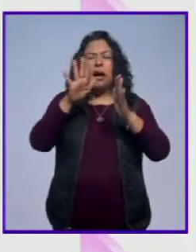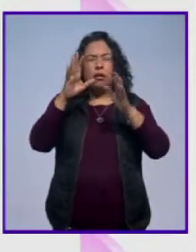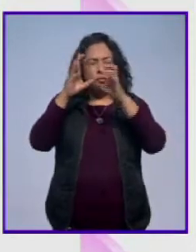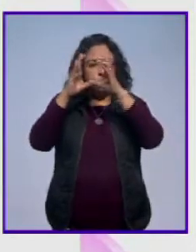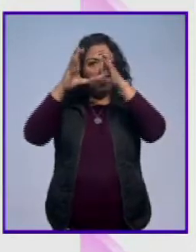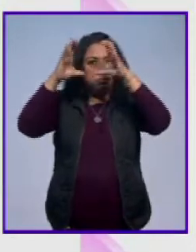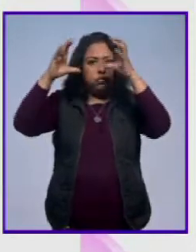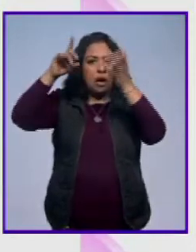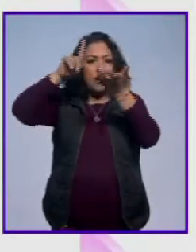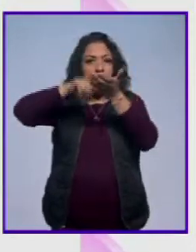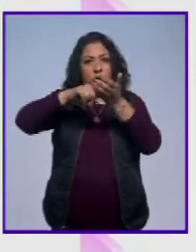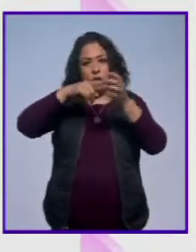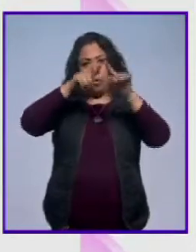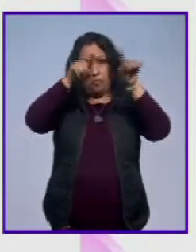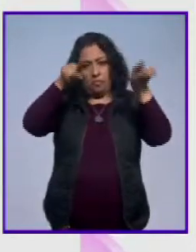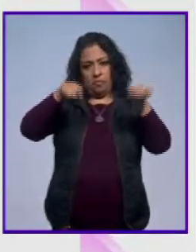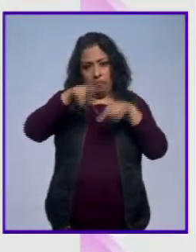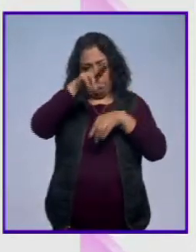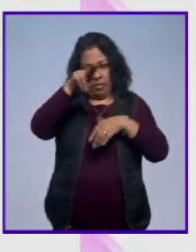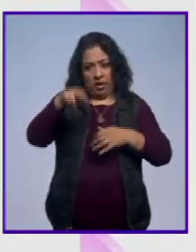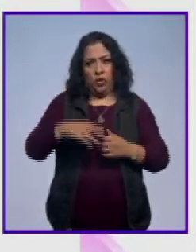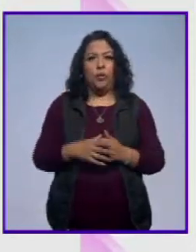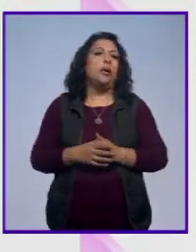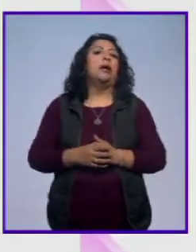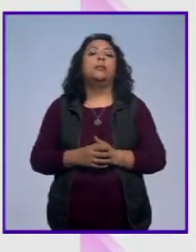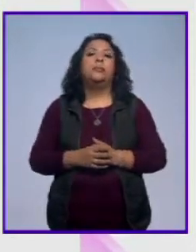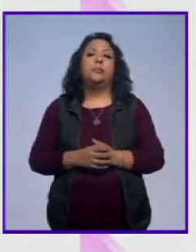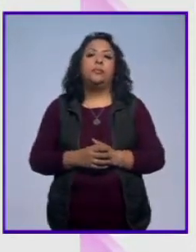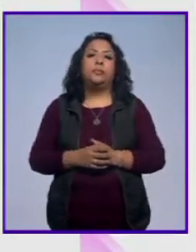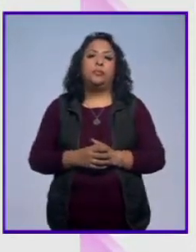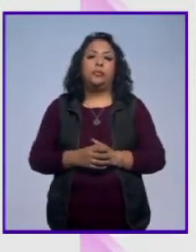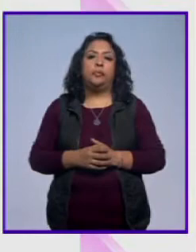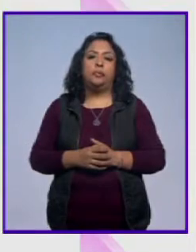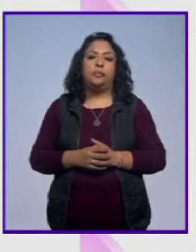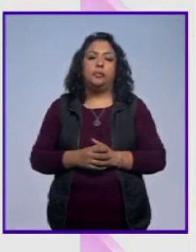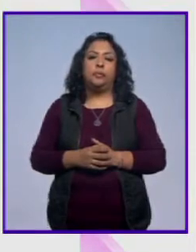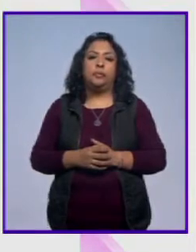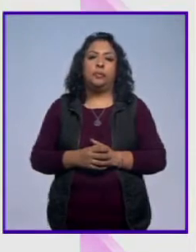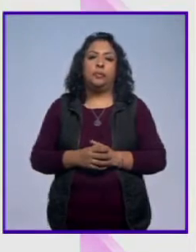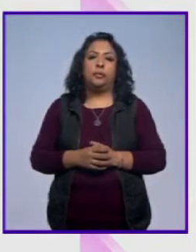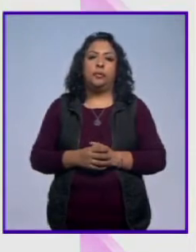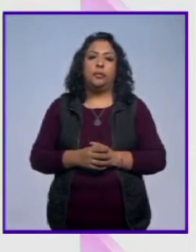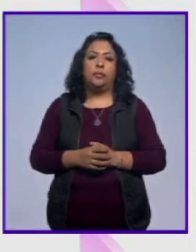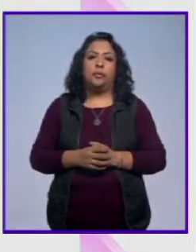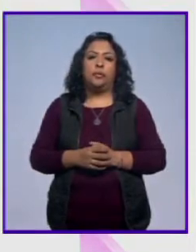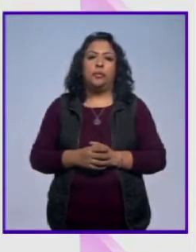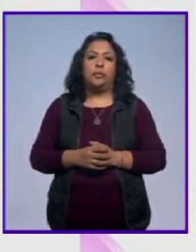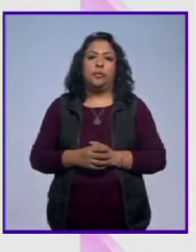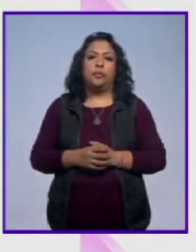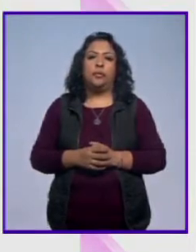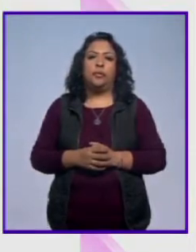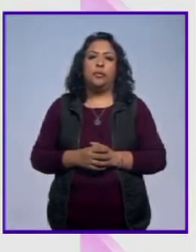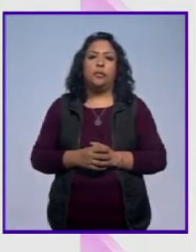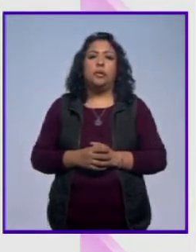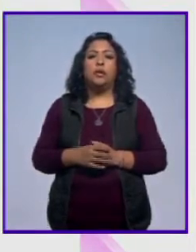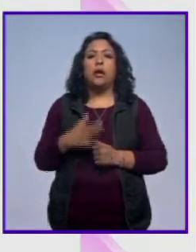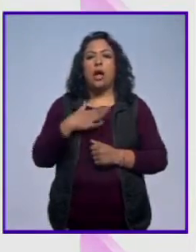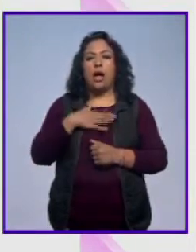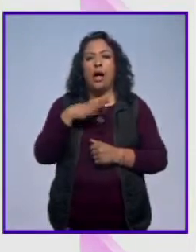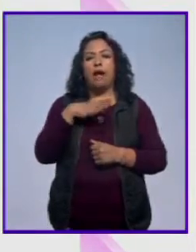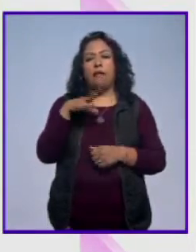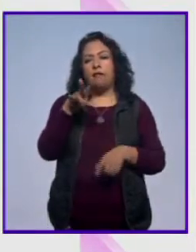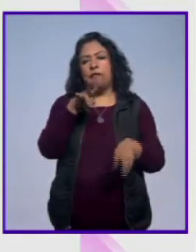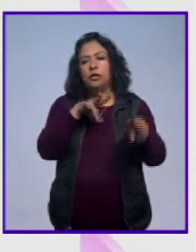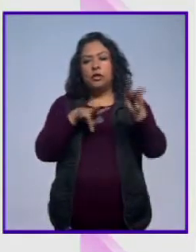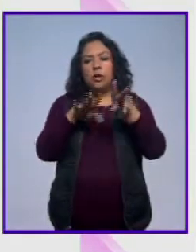de la pintura. ¿Cómo lo a Yo tengo una visión de